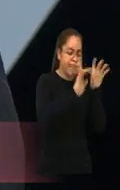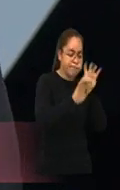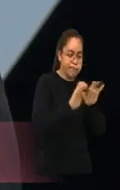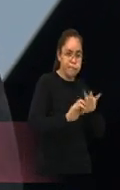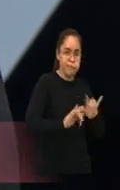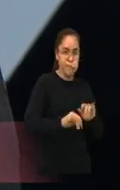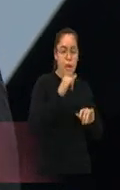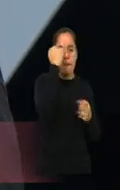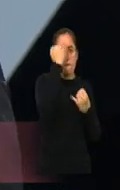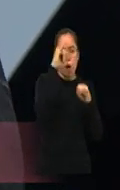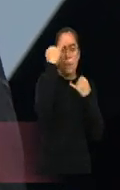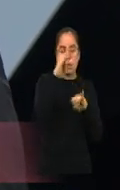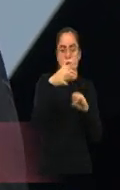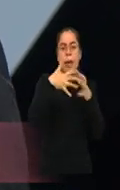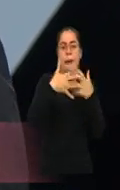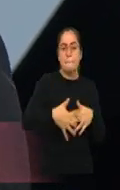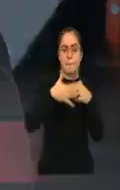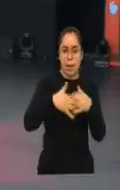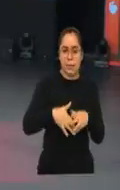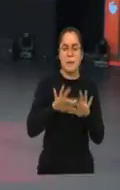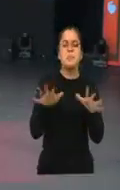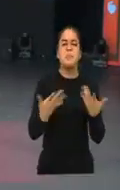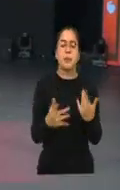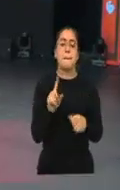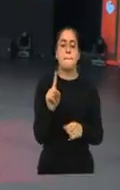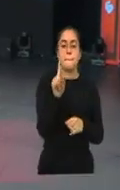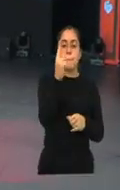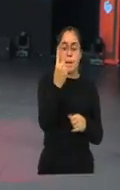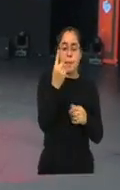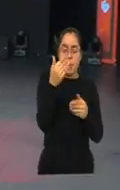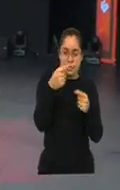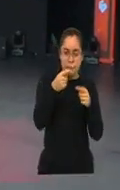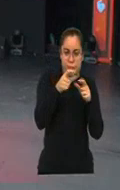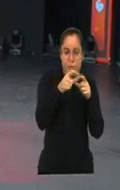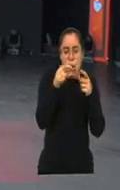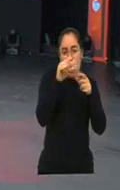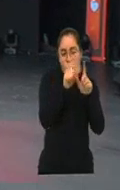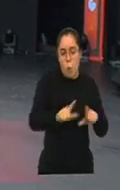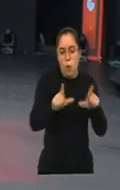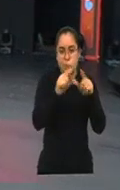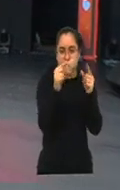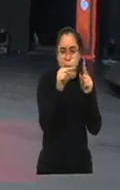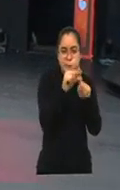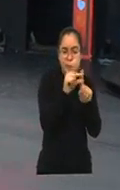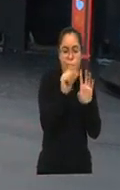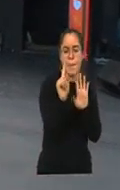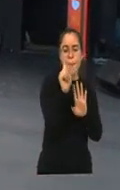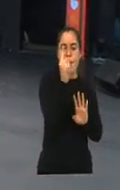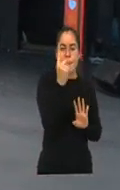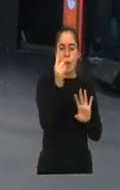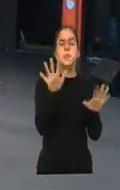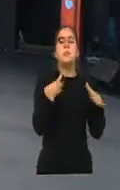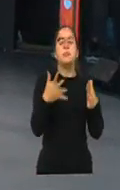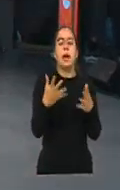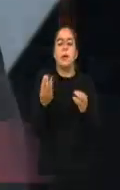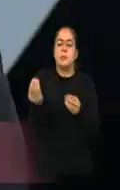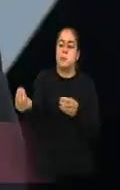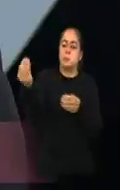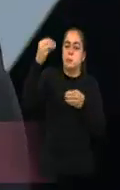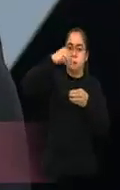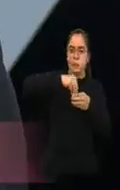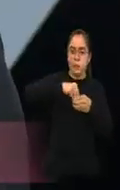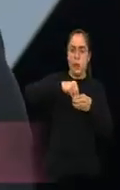etapa es estas 26 horas, cada vez se va acortando más, en la cual esperamos recibir esos puestos de trabajo de esas 100